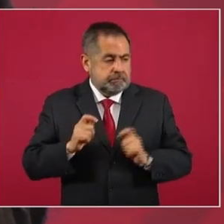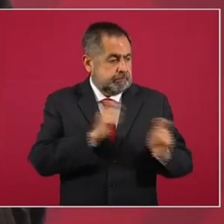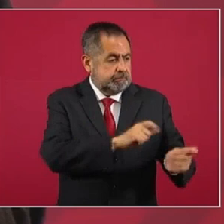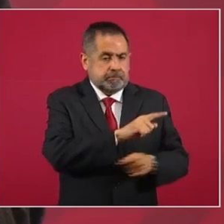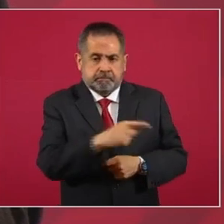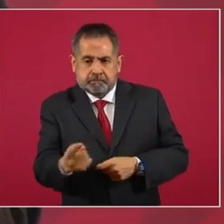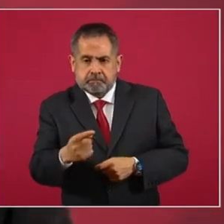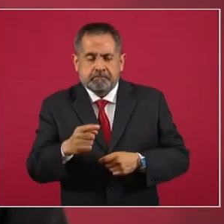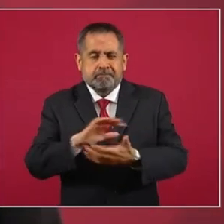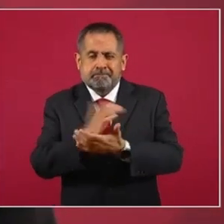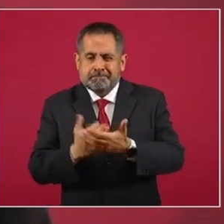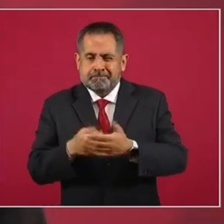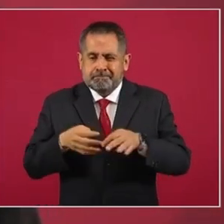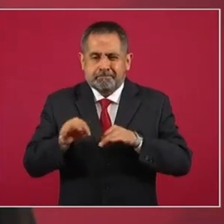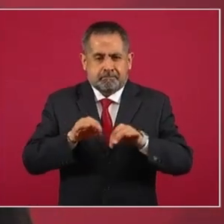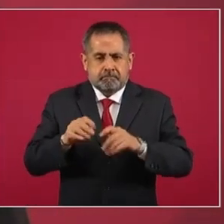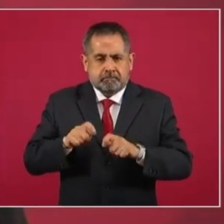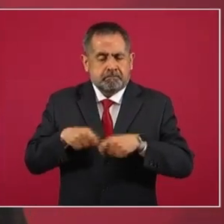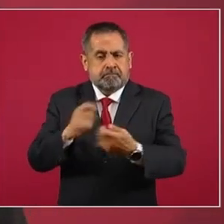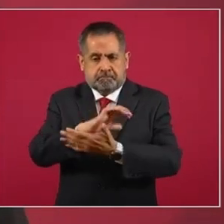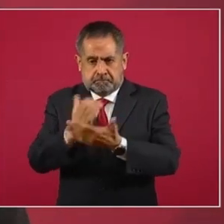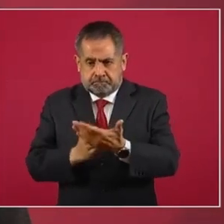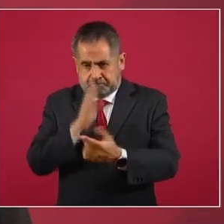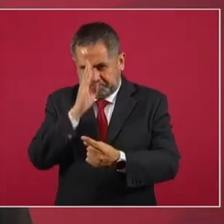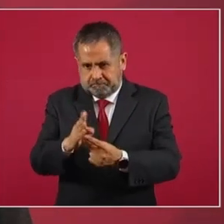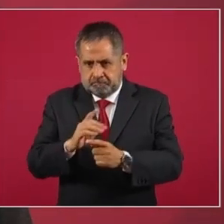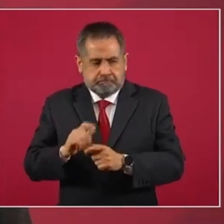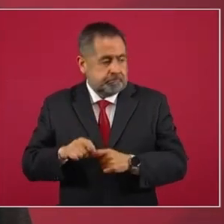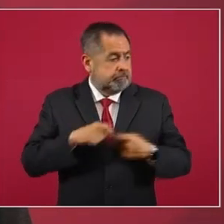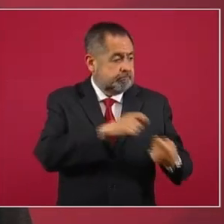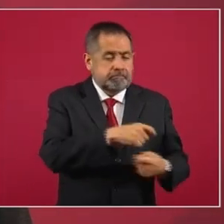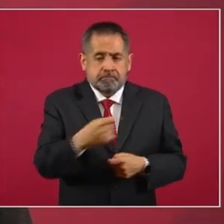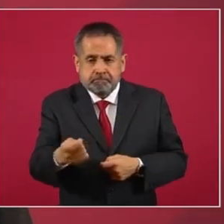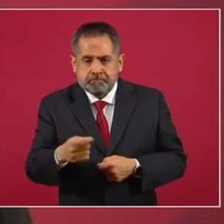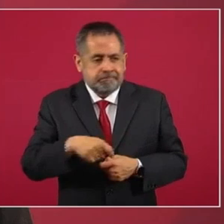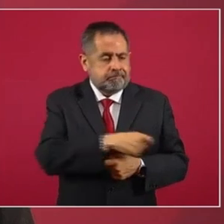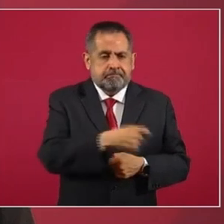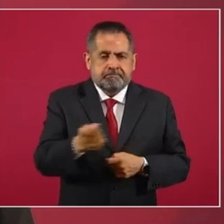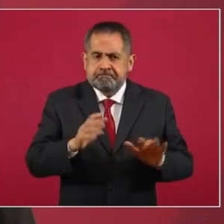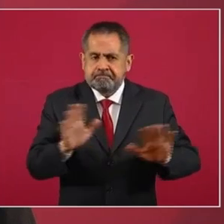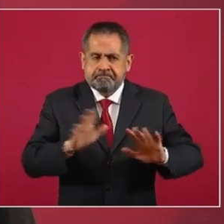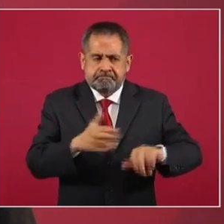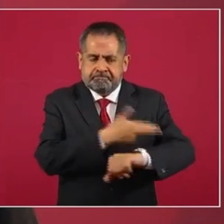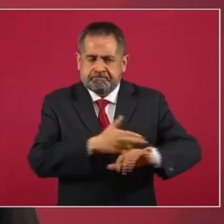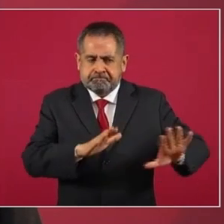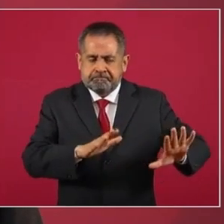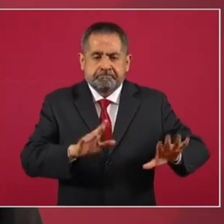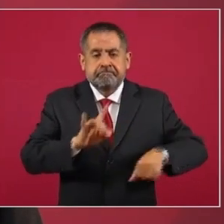para que no haya abusos, que no haya simulación